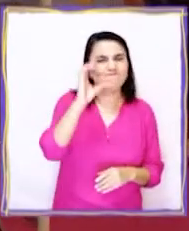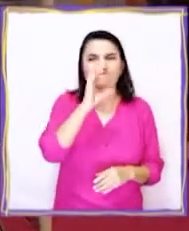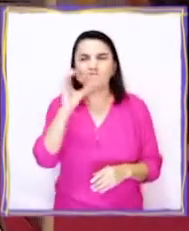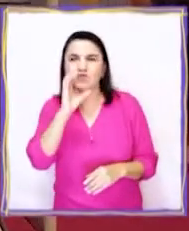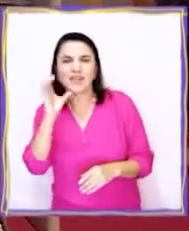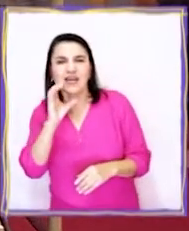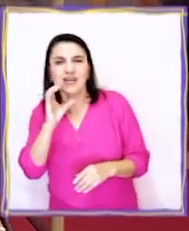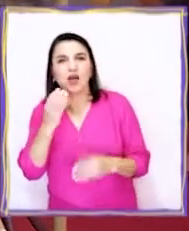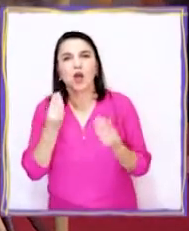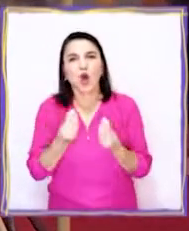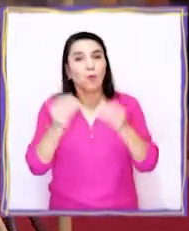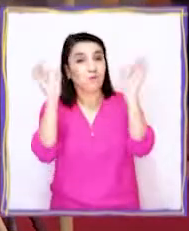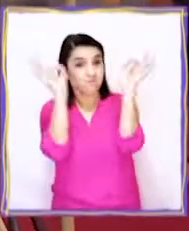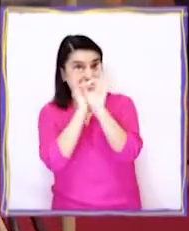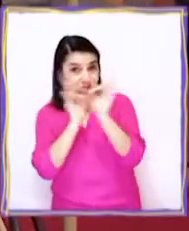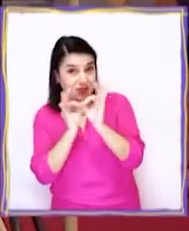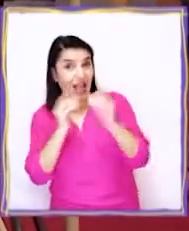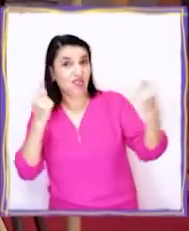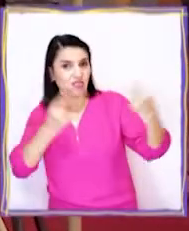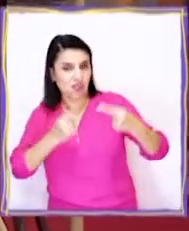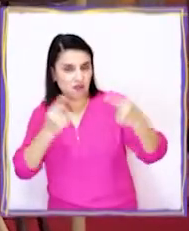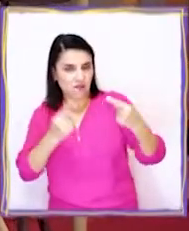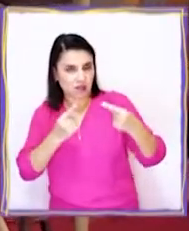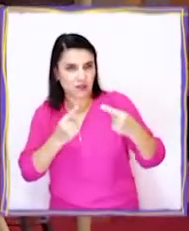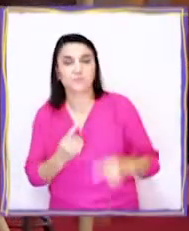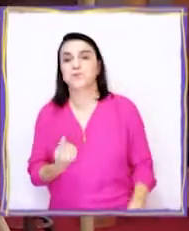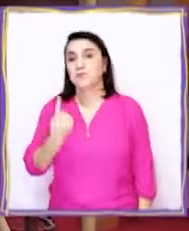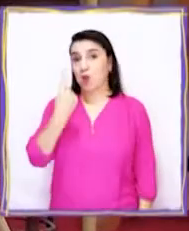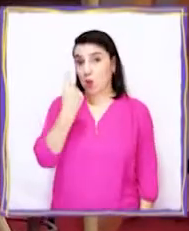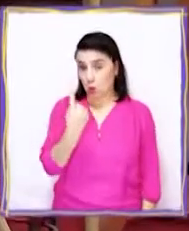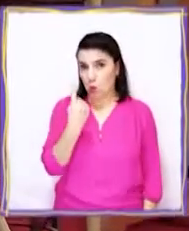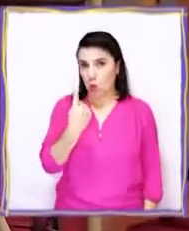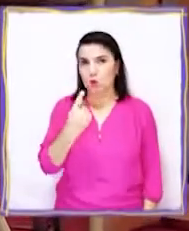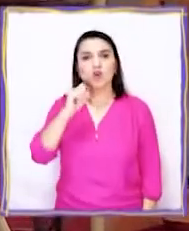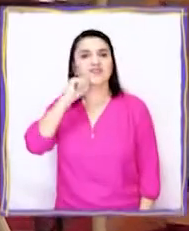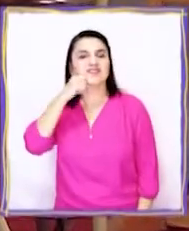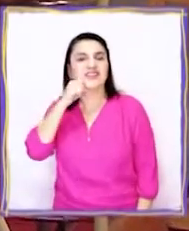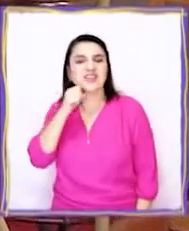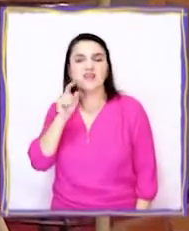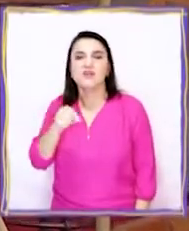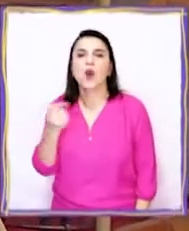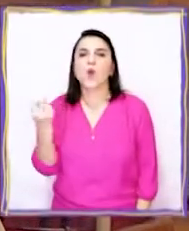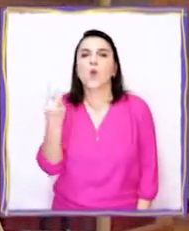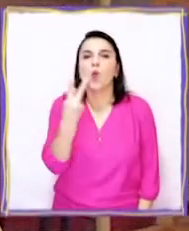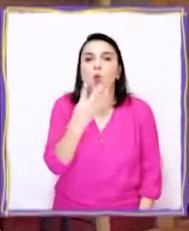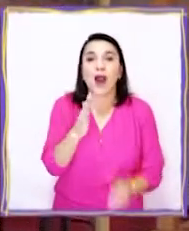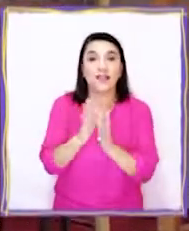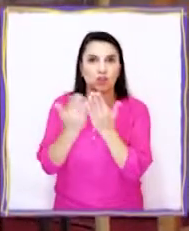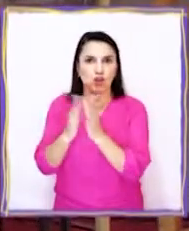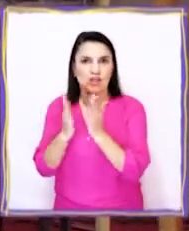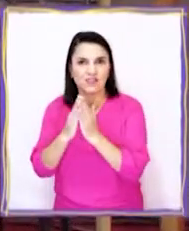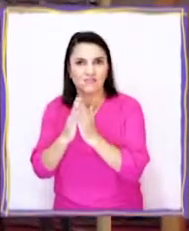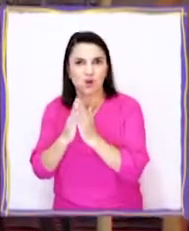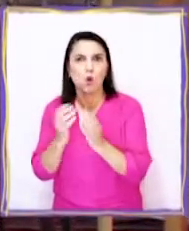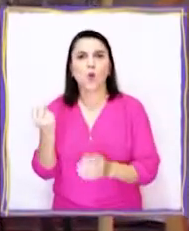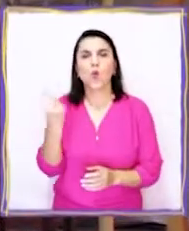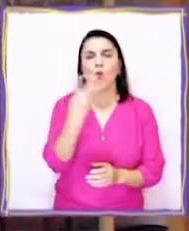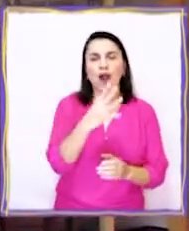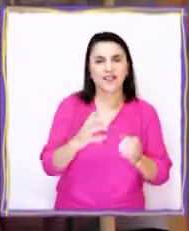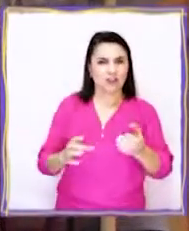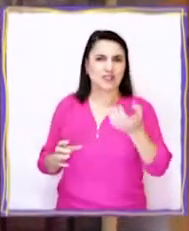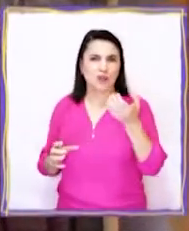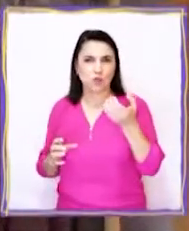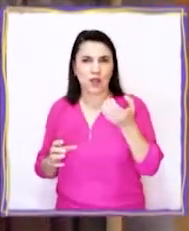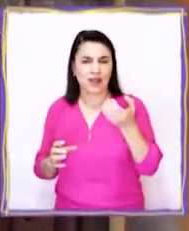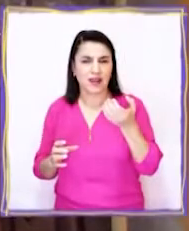argumentos para el debate. Veamos. Uno tiene relación con la cantidad del libro versus celulares y